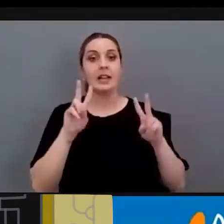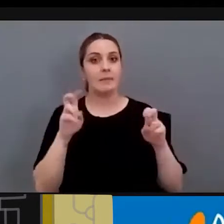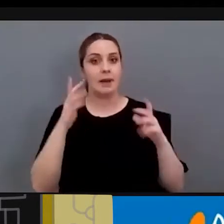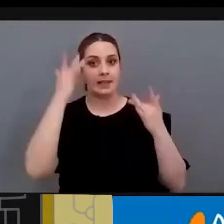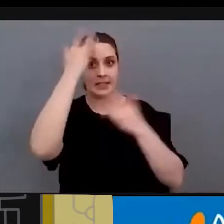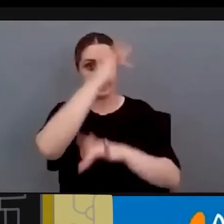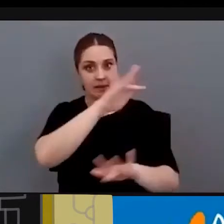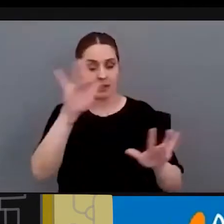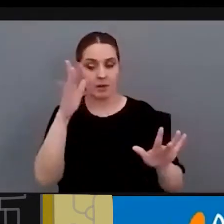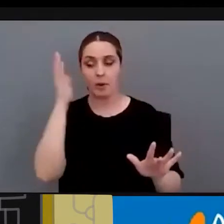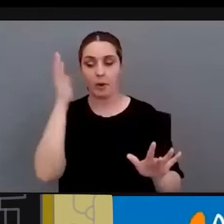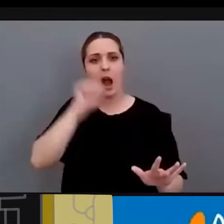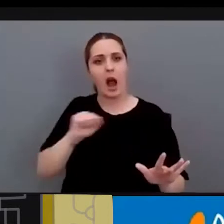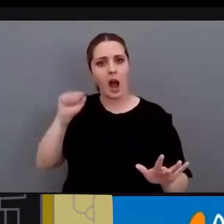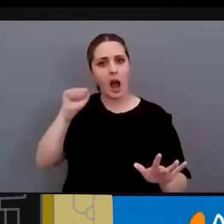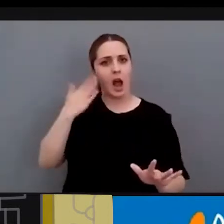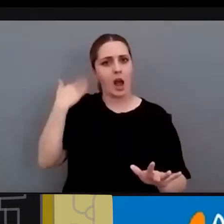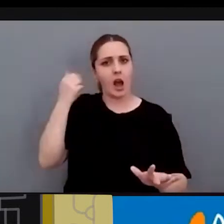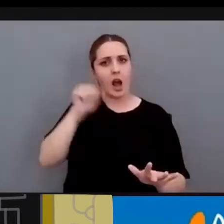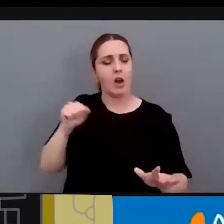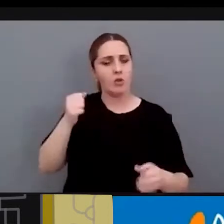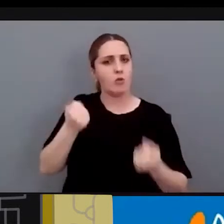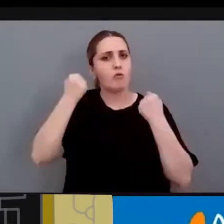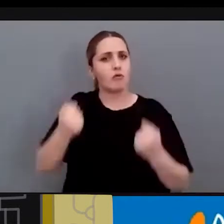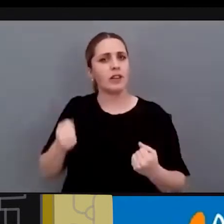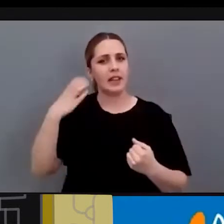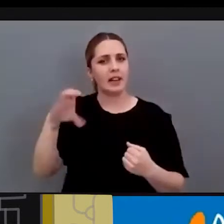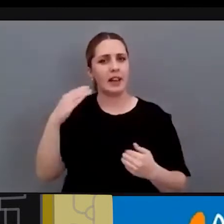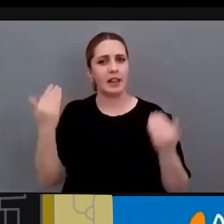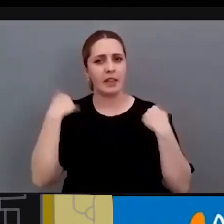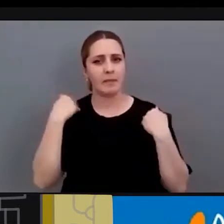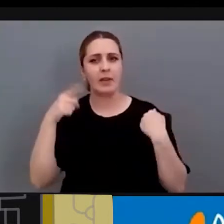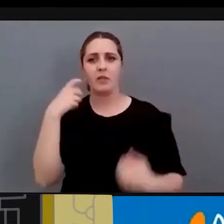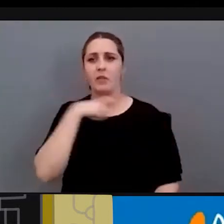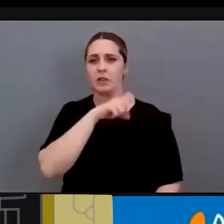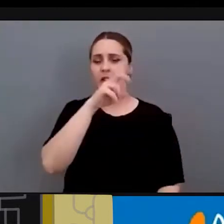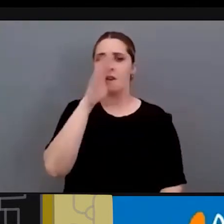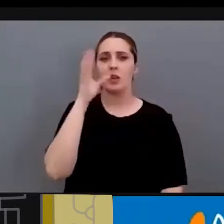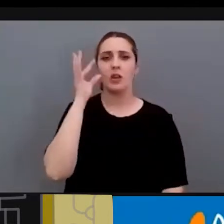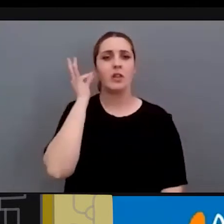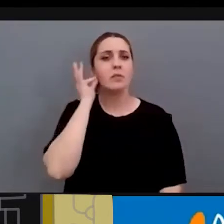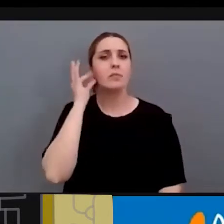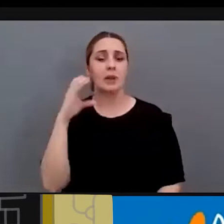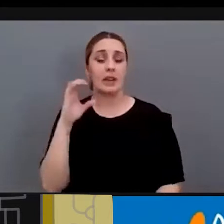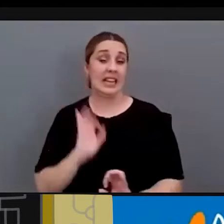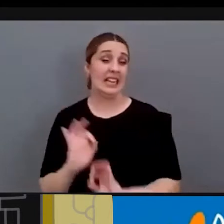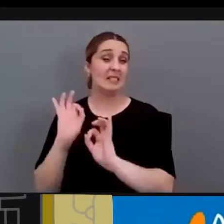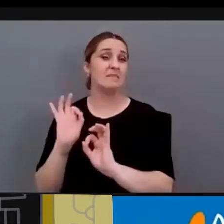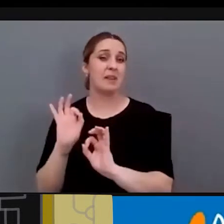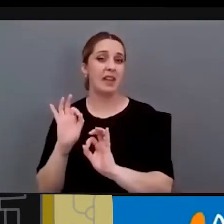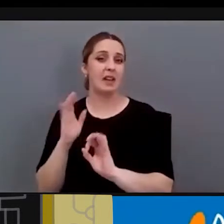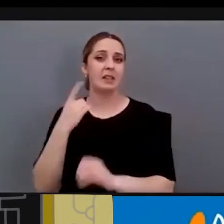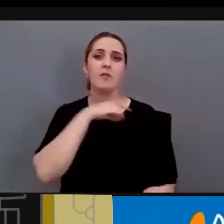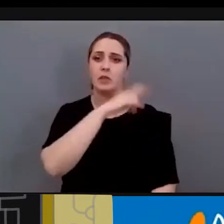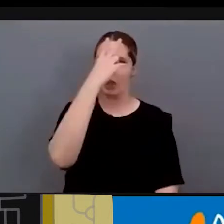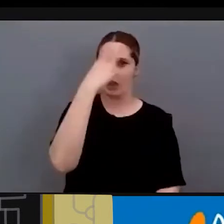últimos años ha sido muy potente por parte del CERMI y por parte de la Fundación CERMI Mujeres especialmente y de la Fundación